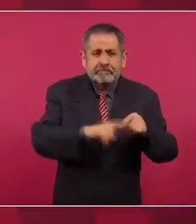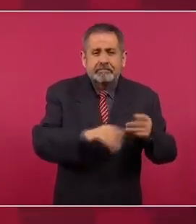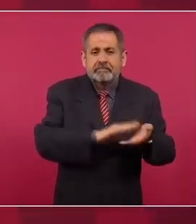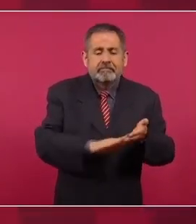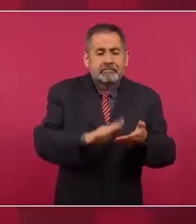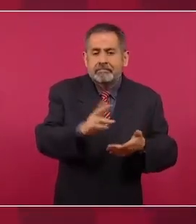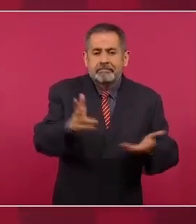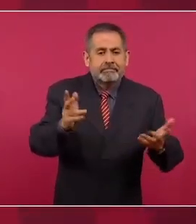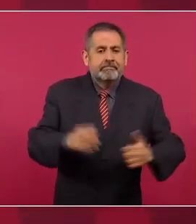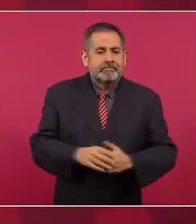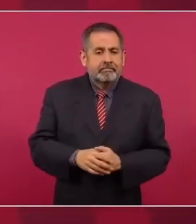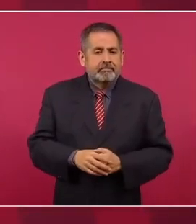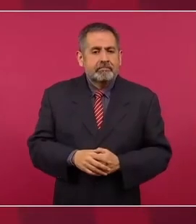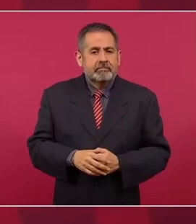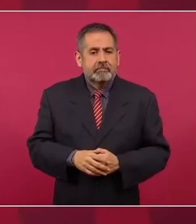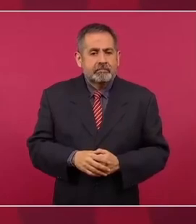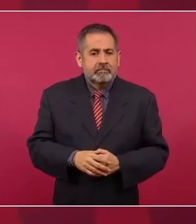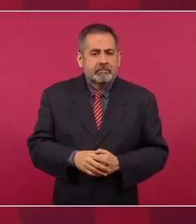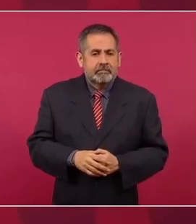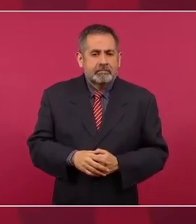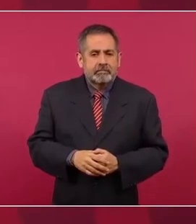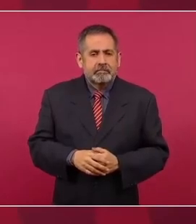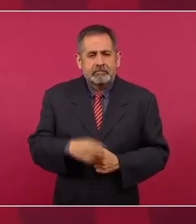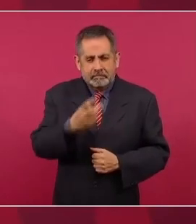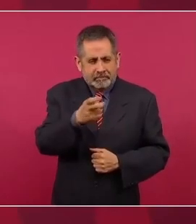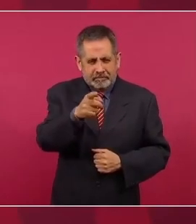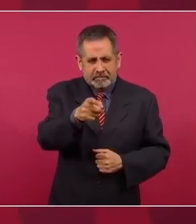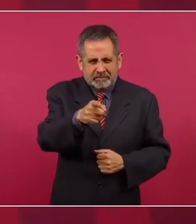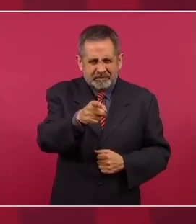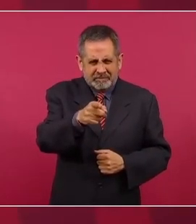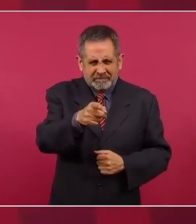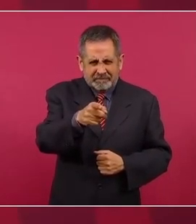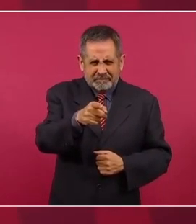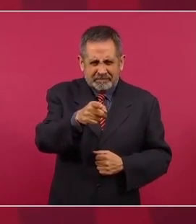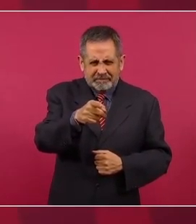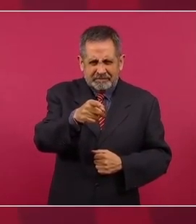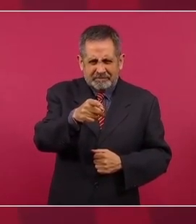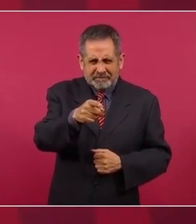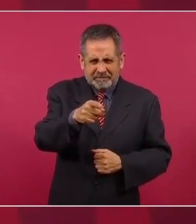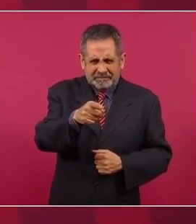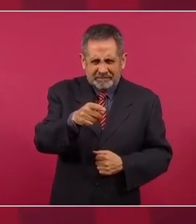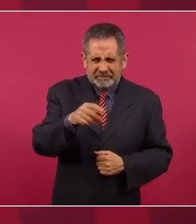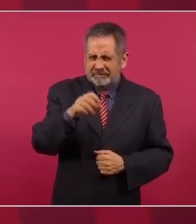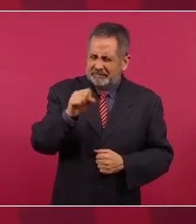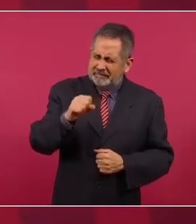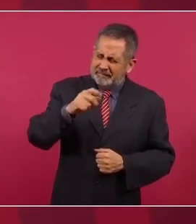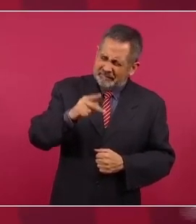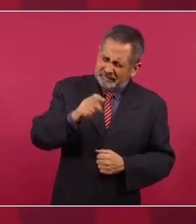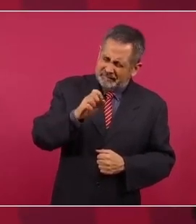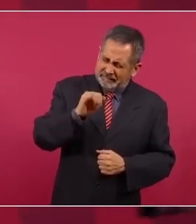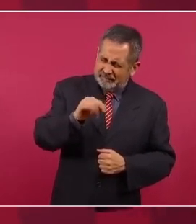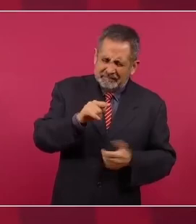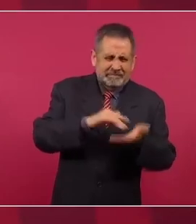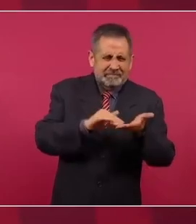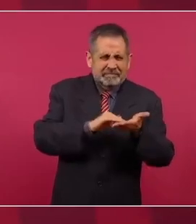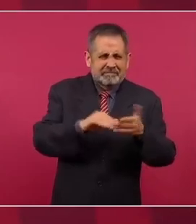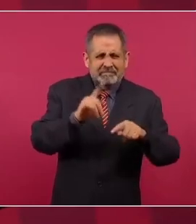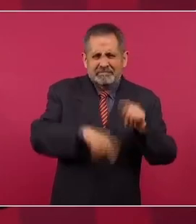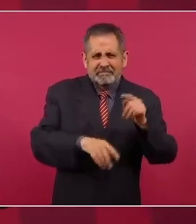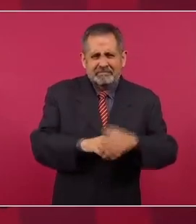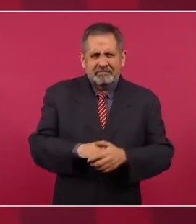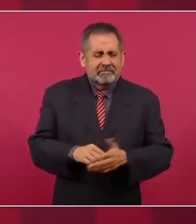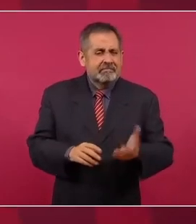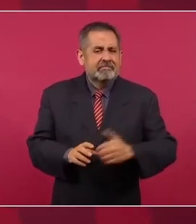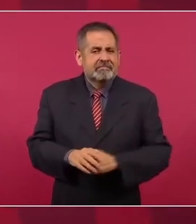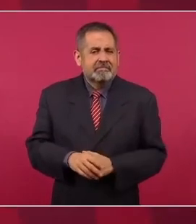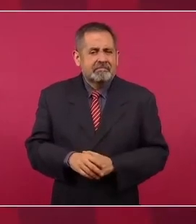Borraron el… Borraron el… ¿Es qué? Espey. Espey, espey, espey. La voy